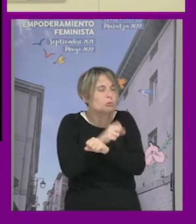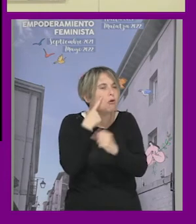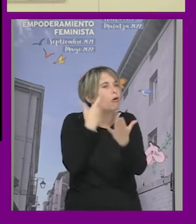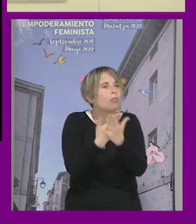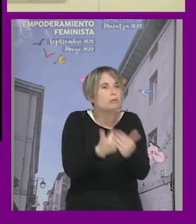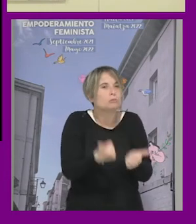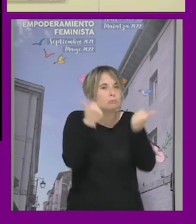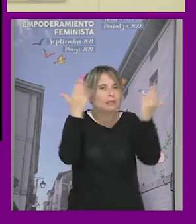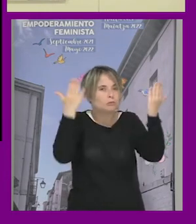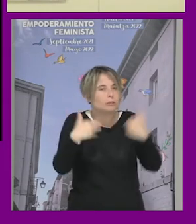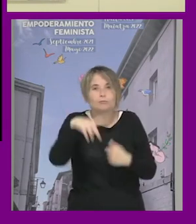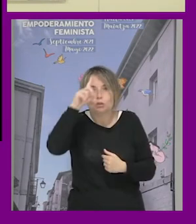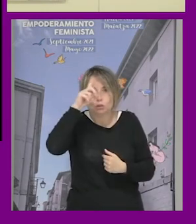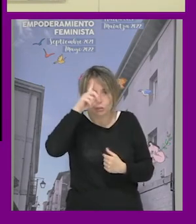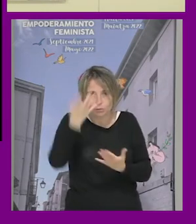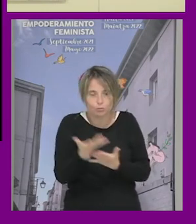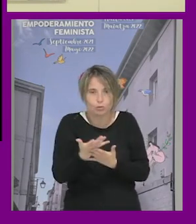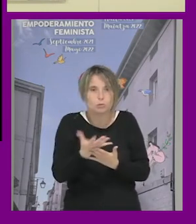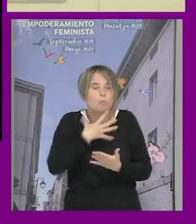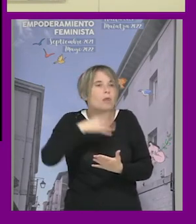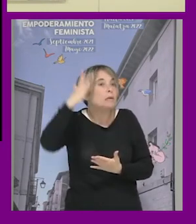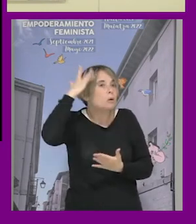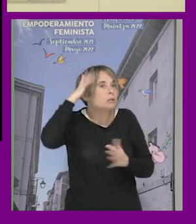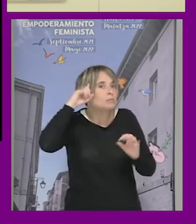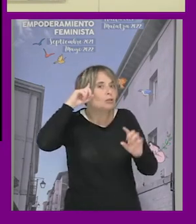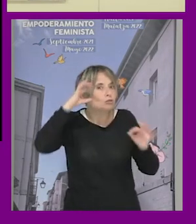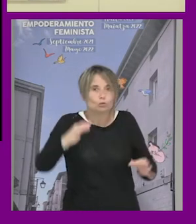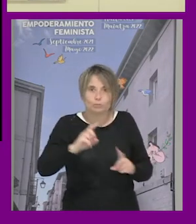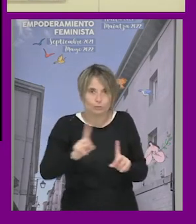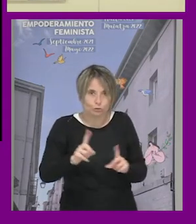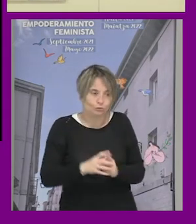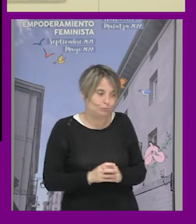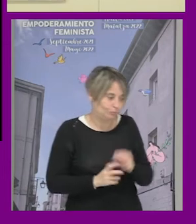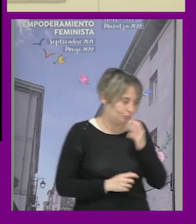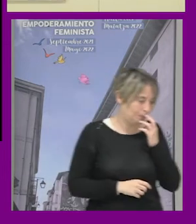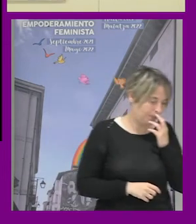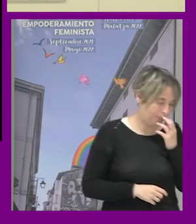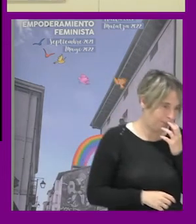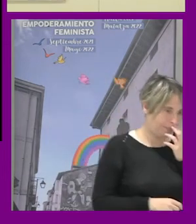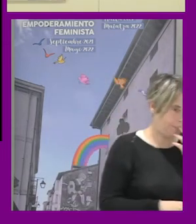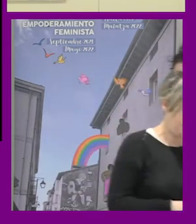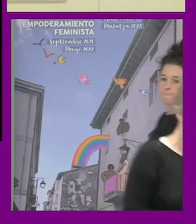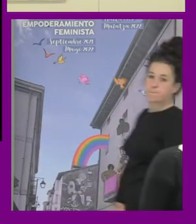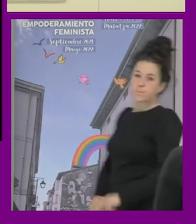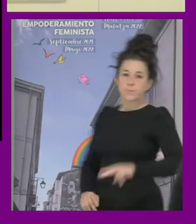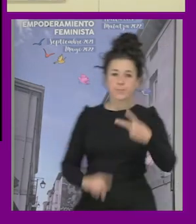porque no hay más no lo sabemos podemos hacer hipótesis pero no lo sabemos en segundo lugar estas